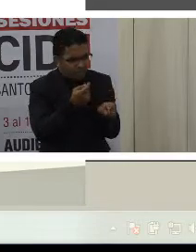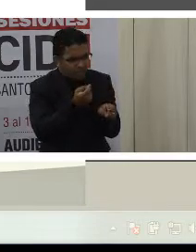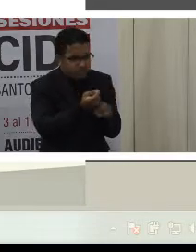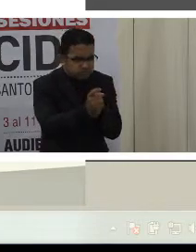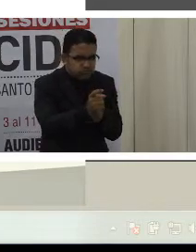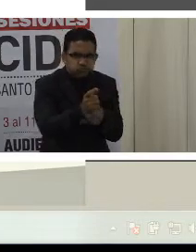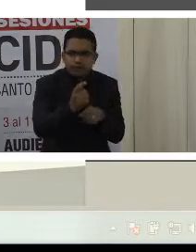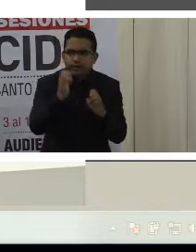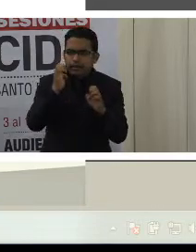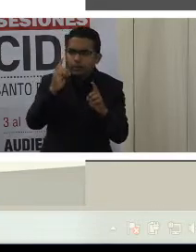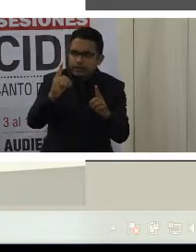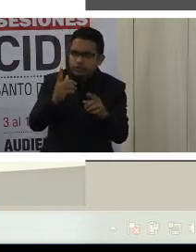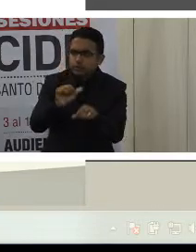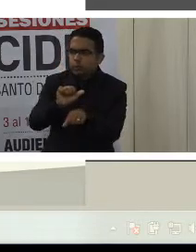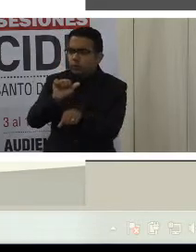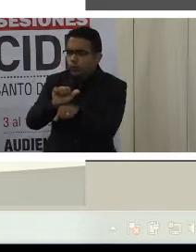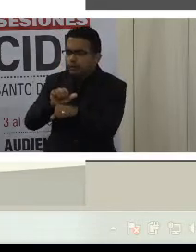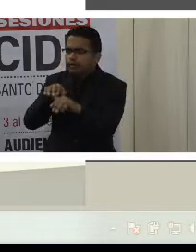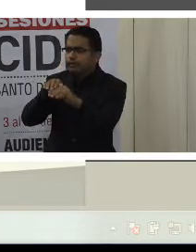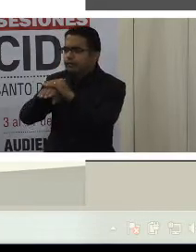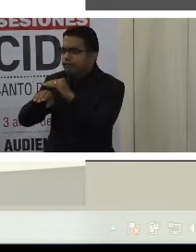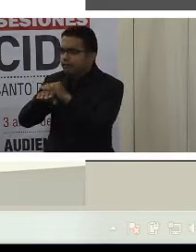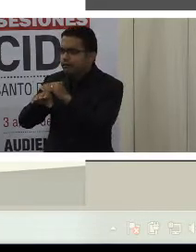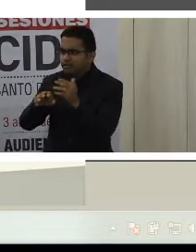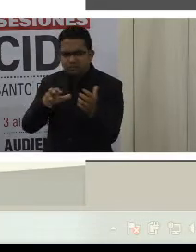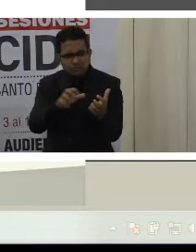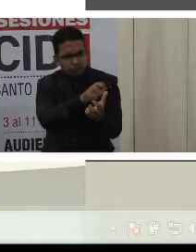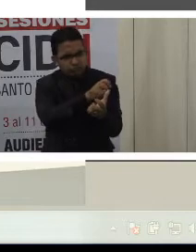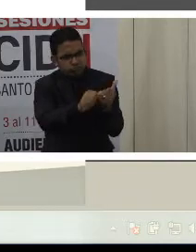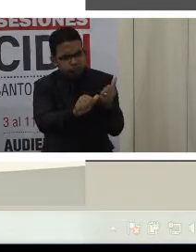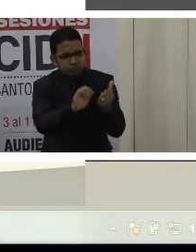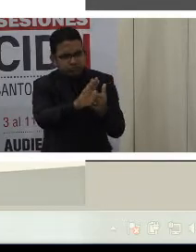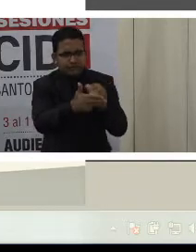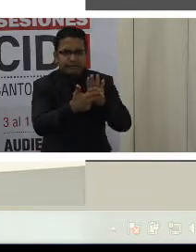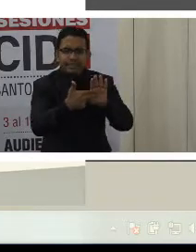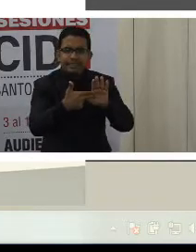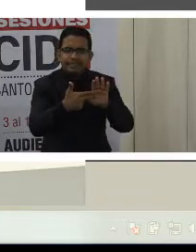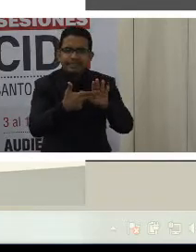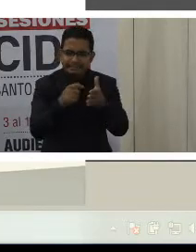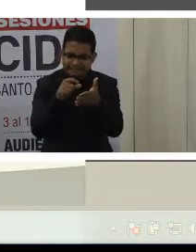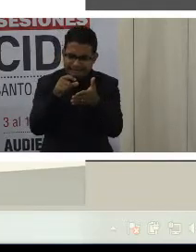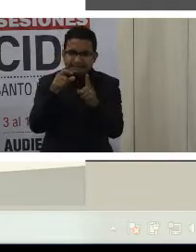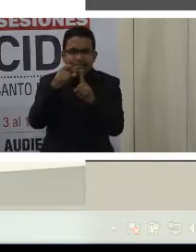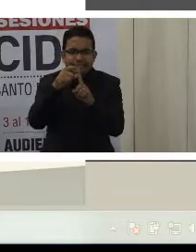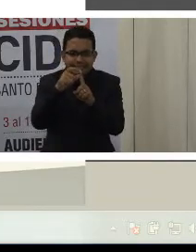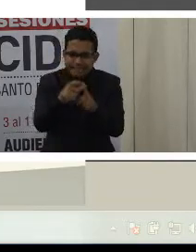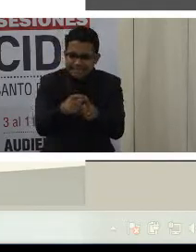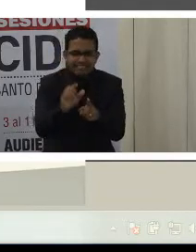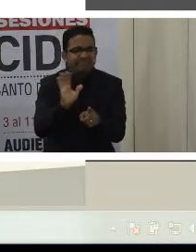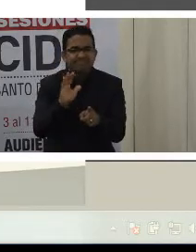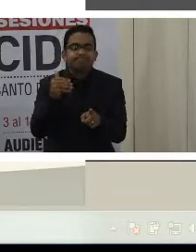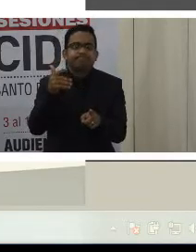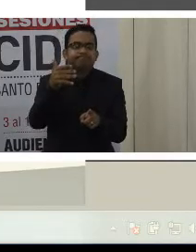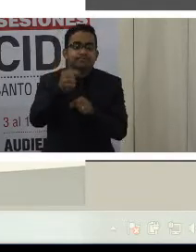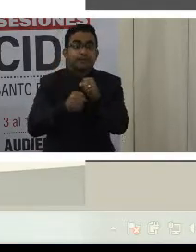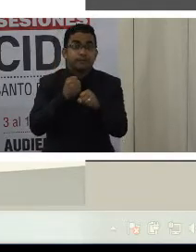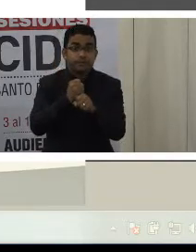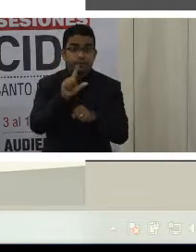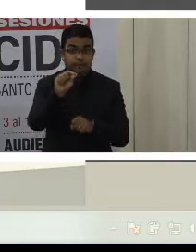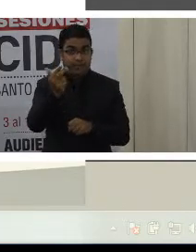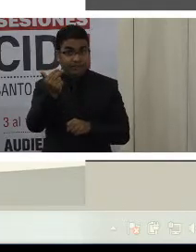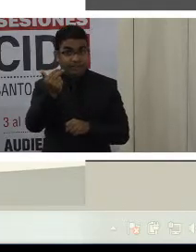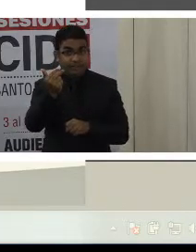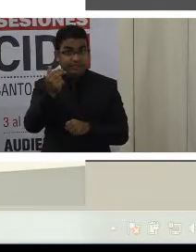educación, accesibilidad. Posteriormente, en el año 2013, nuestro país suscribió la Convención de Personas con